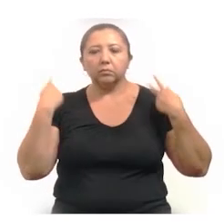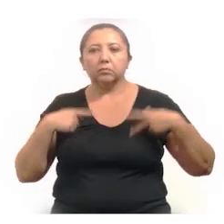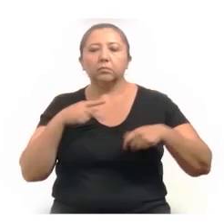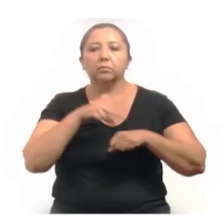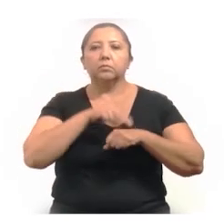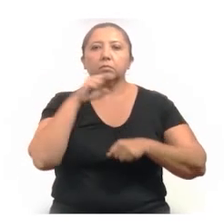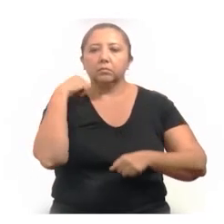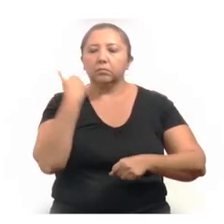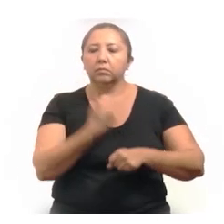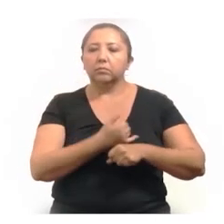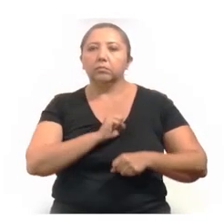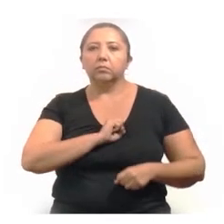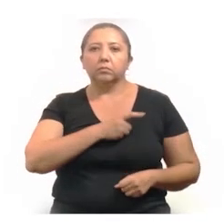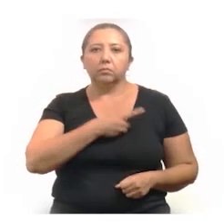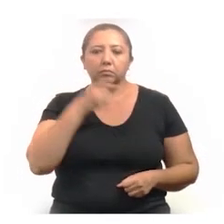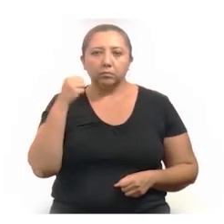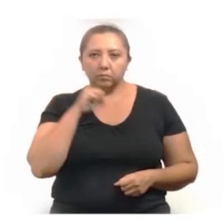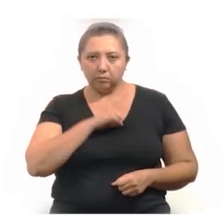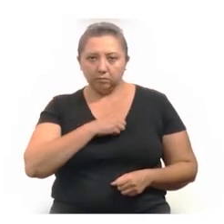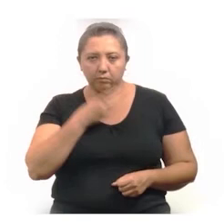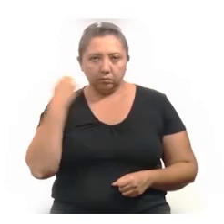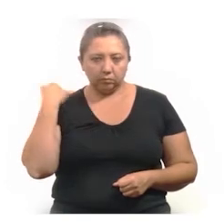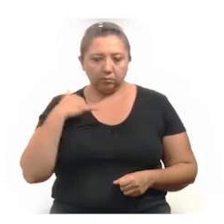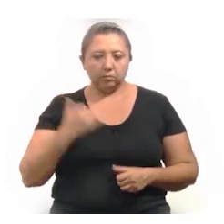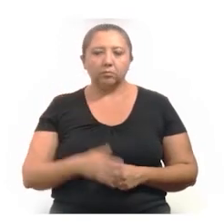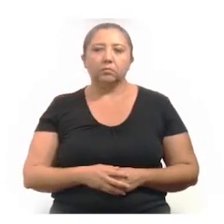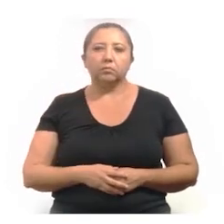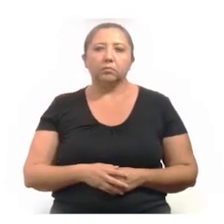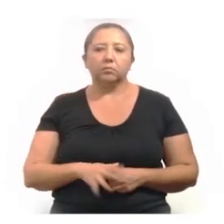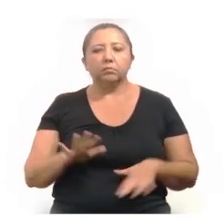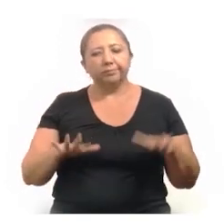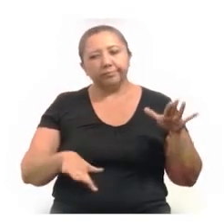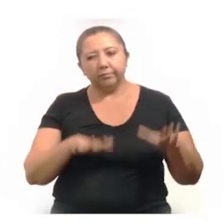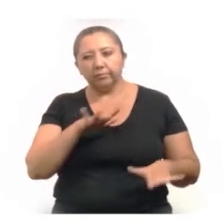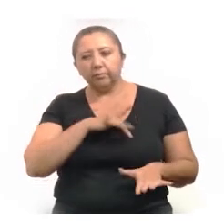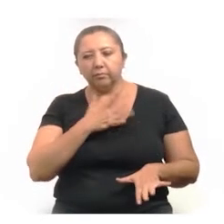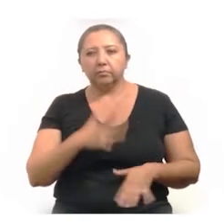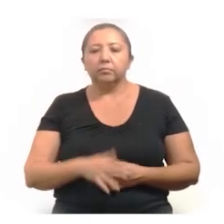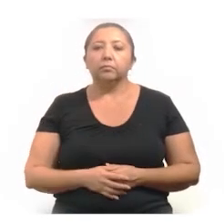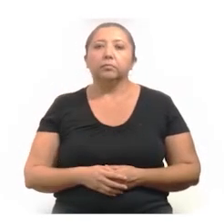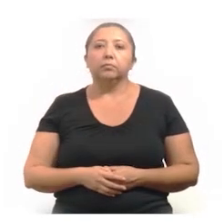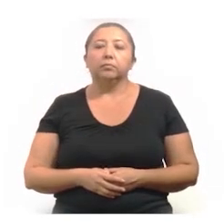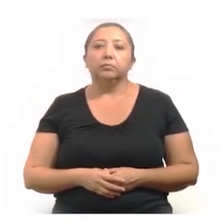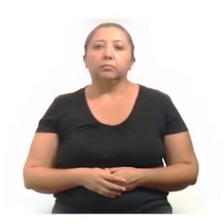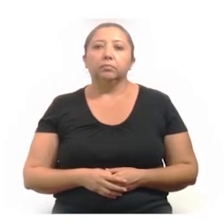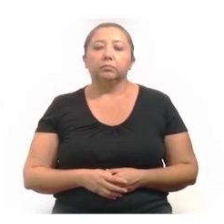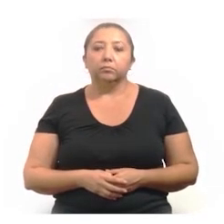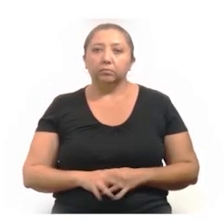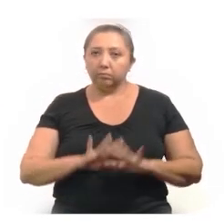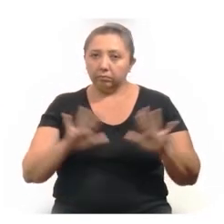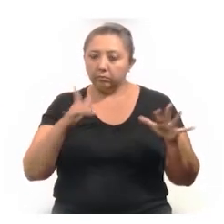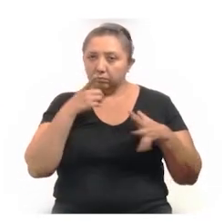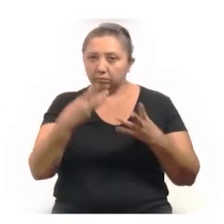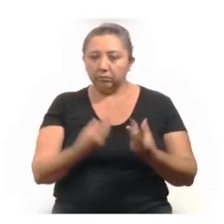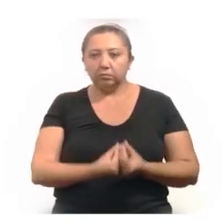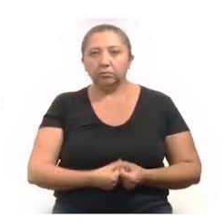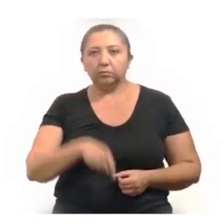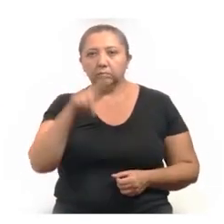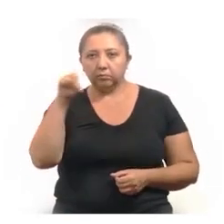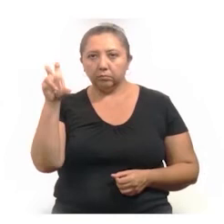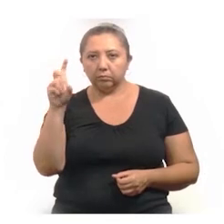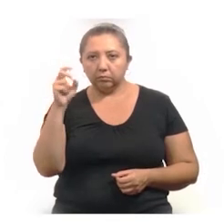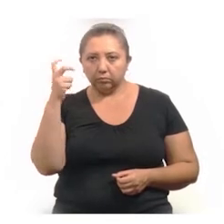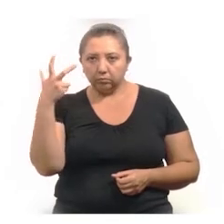constantemente por personal médico de la Secretaría de Salud de Yucatán. Presentan síntomas leves. Como ya mencionamos,